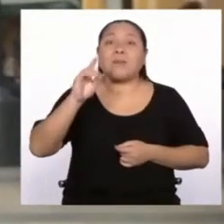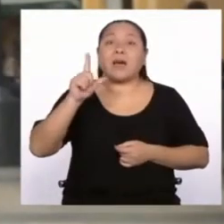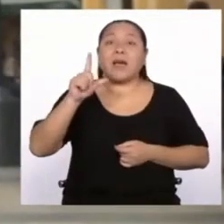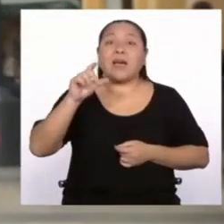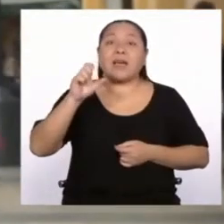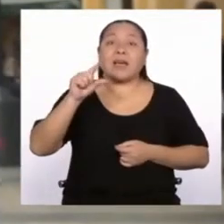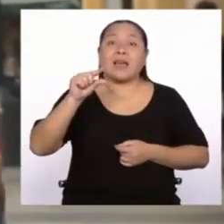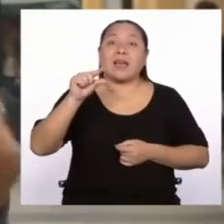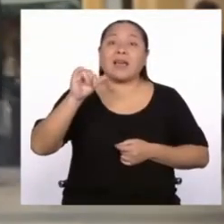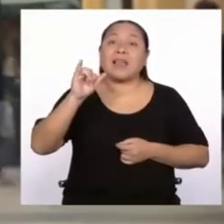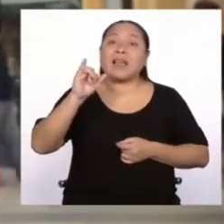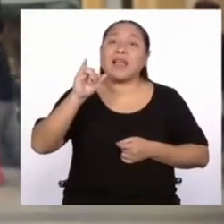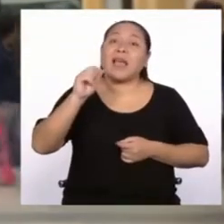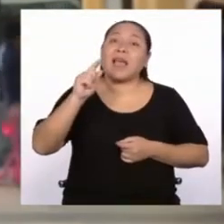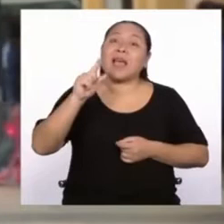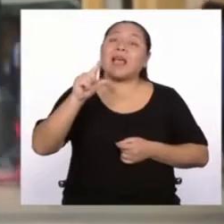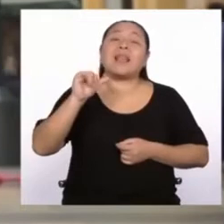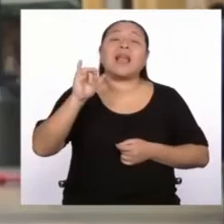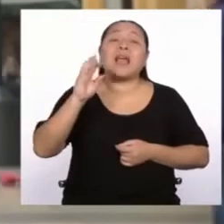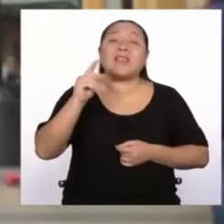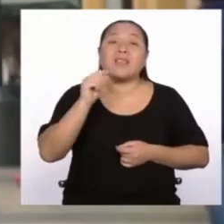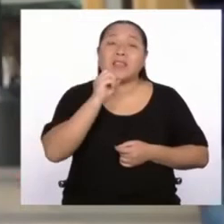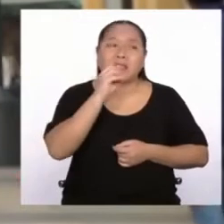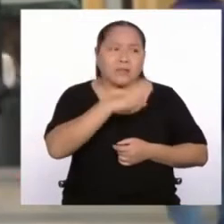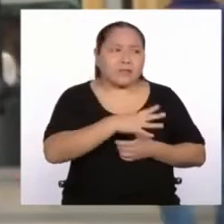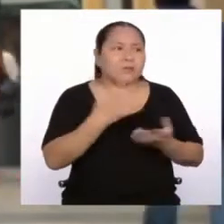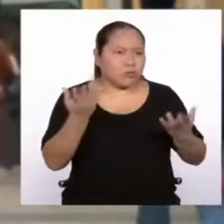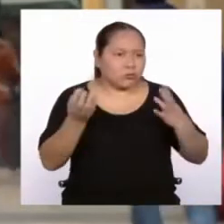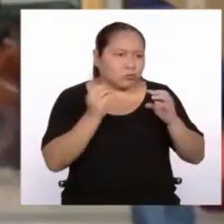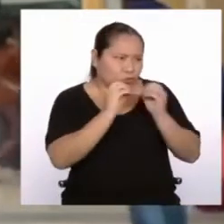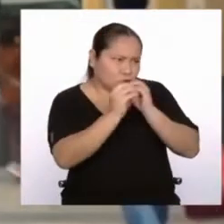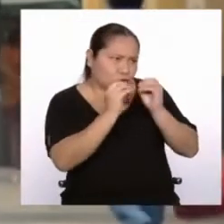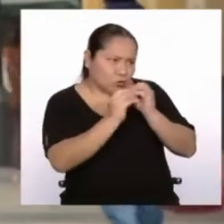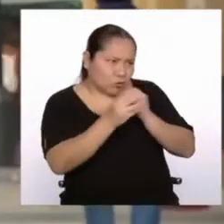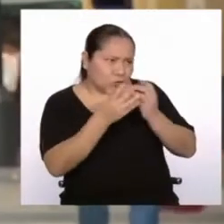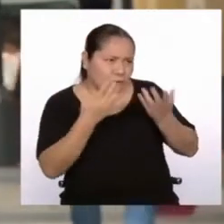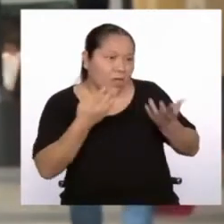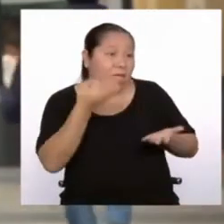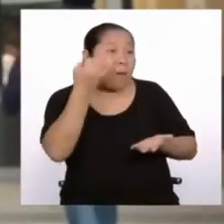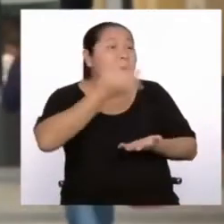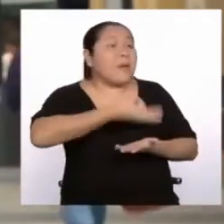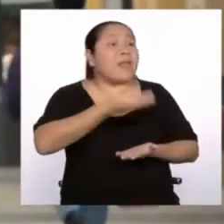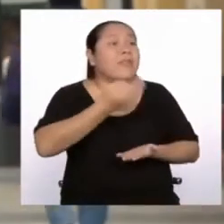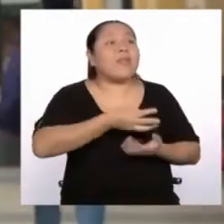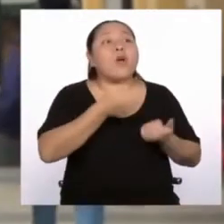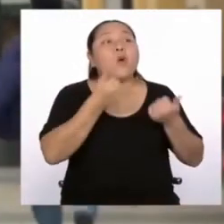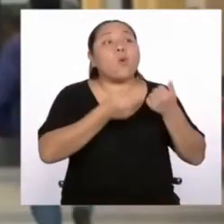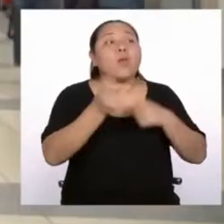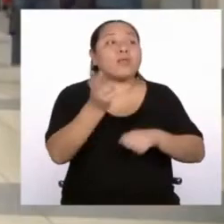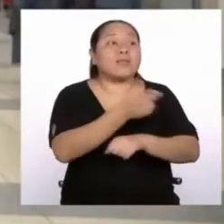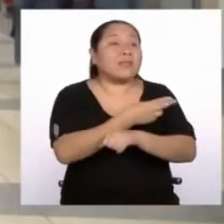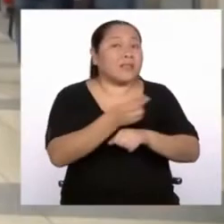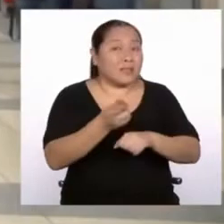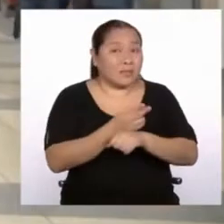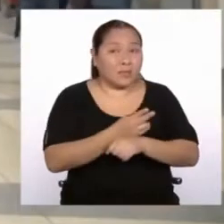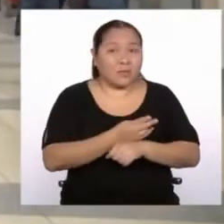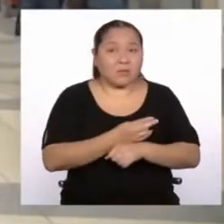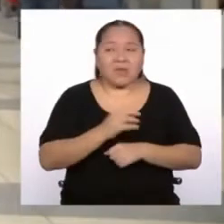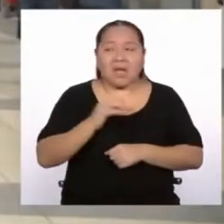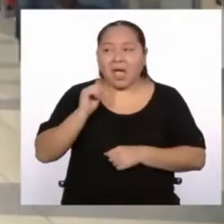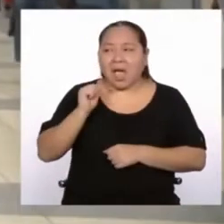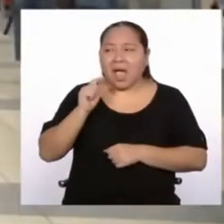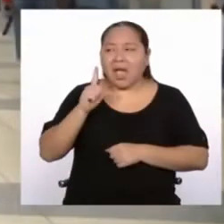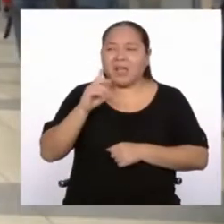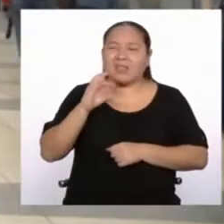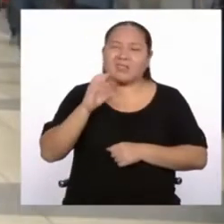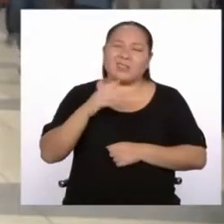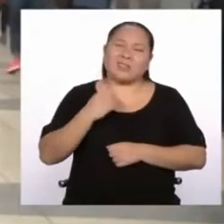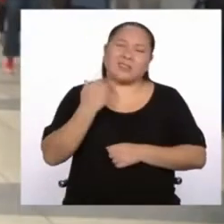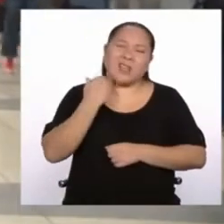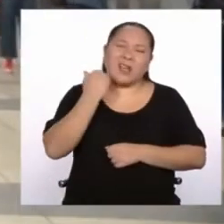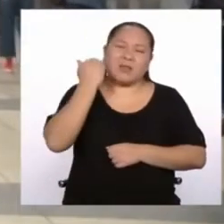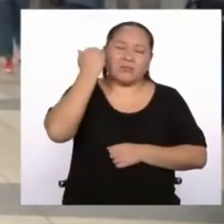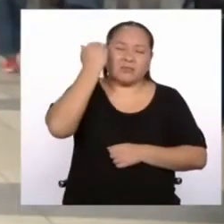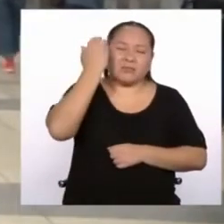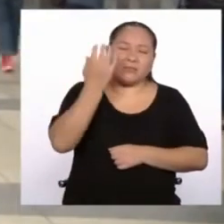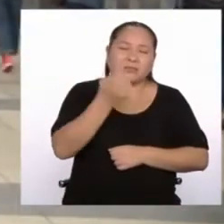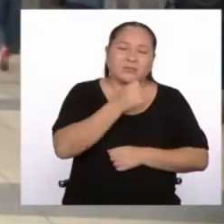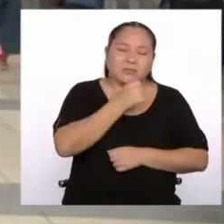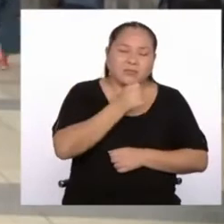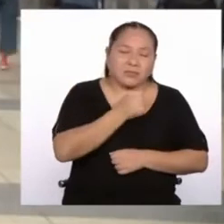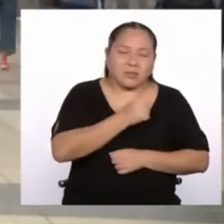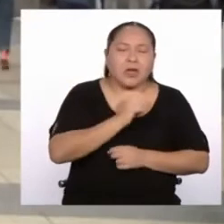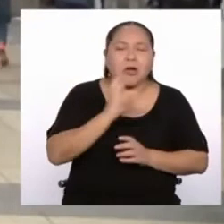proponen reconstruir la partitura original de nuestro himno. Alcedo ya estaba un poco mayor, así que